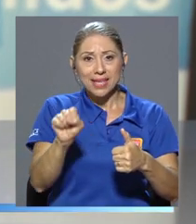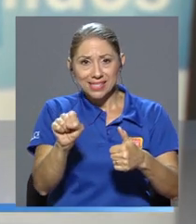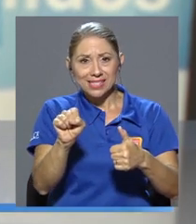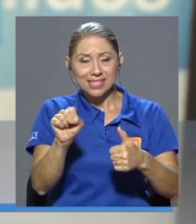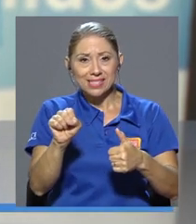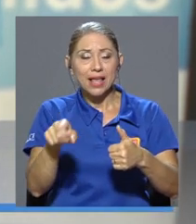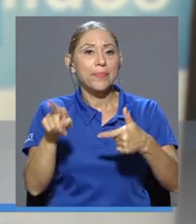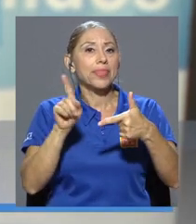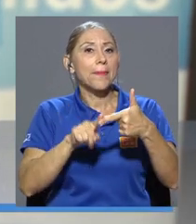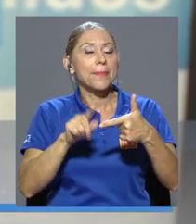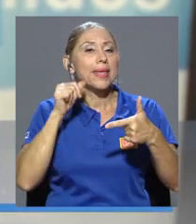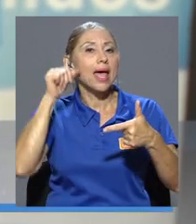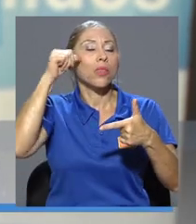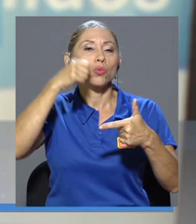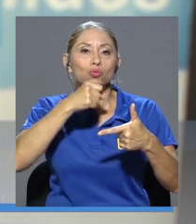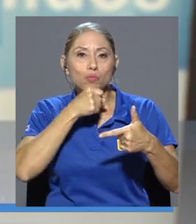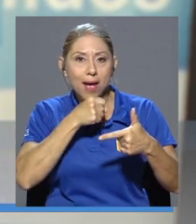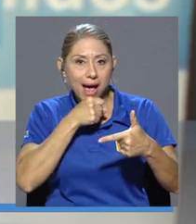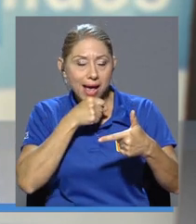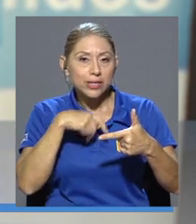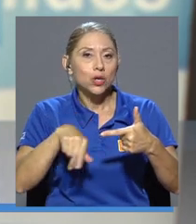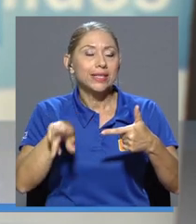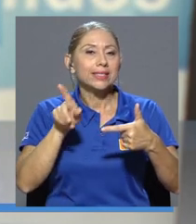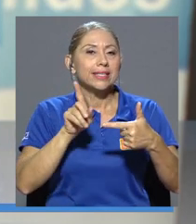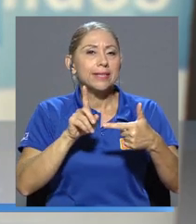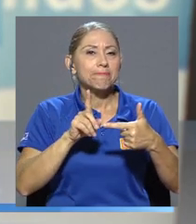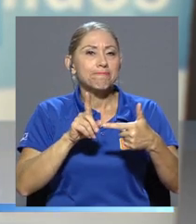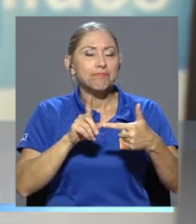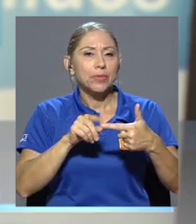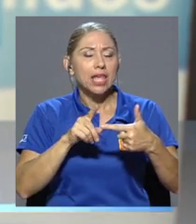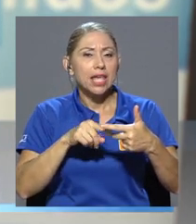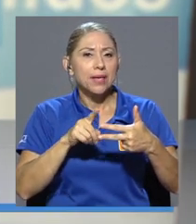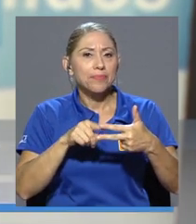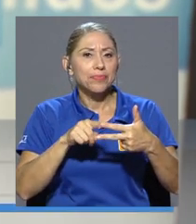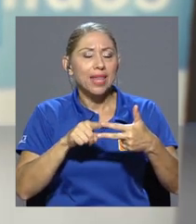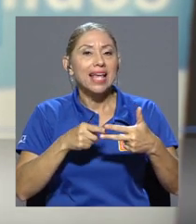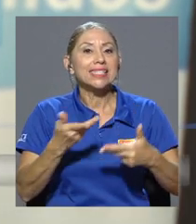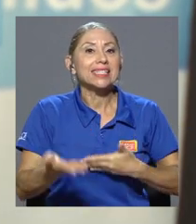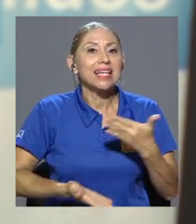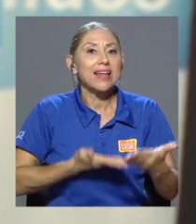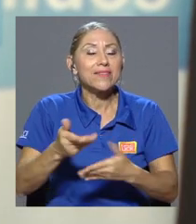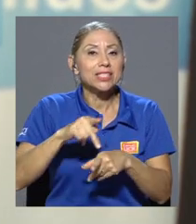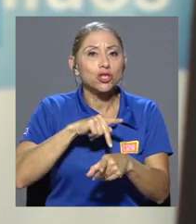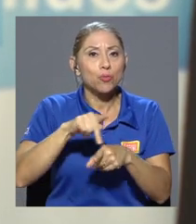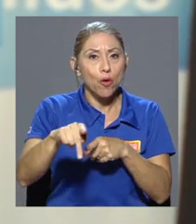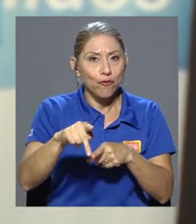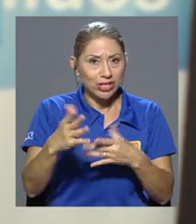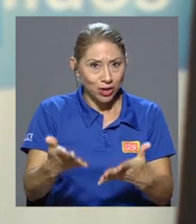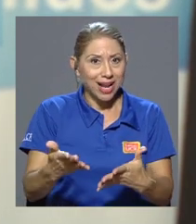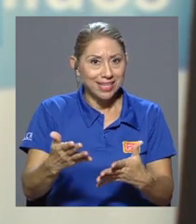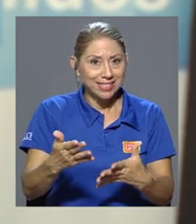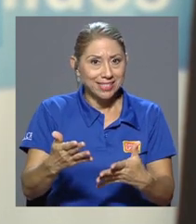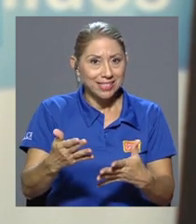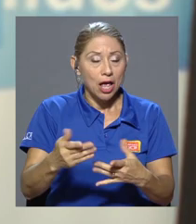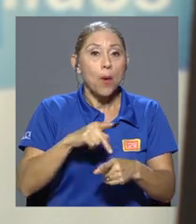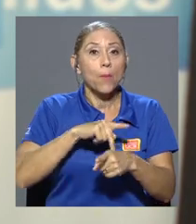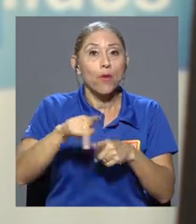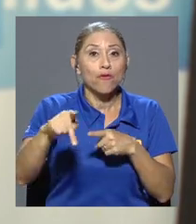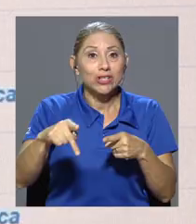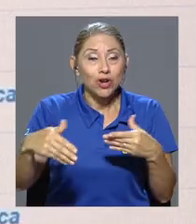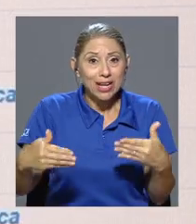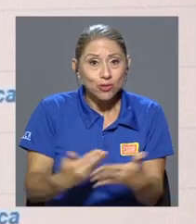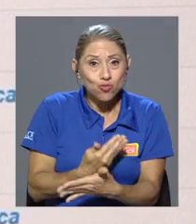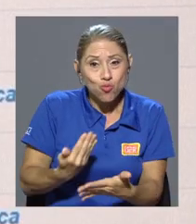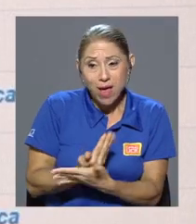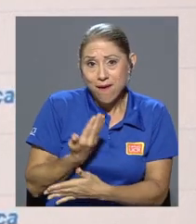los adultos mayores y servicios profesionales, profesionales nuevos